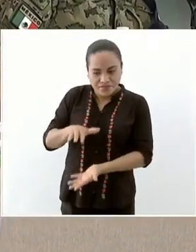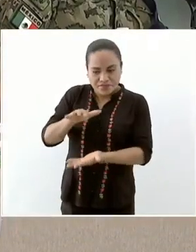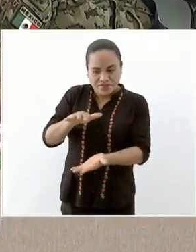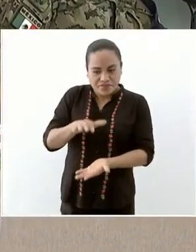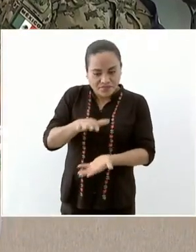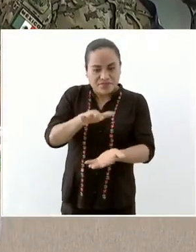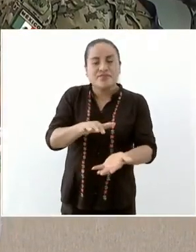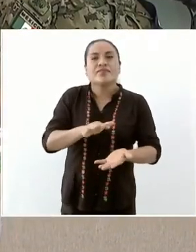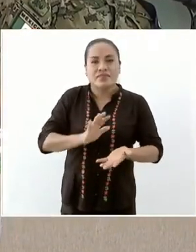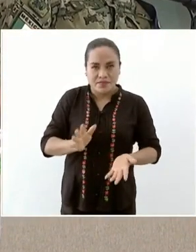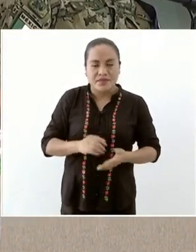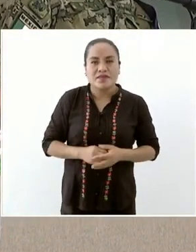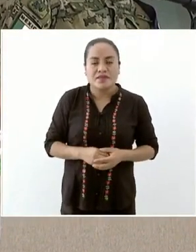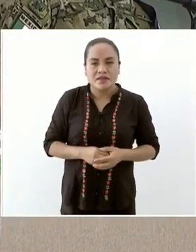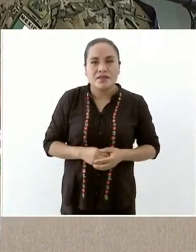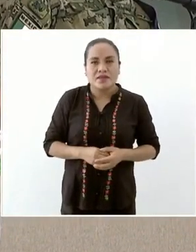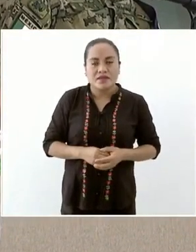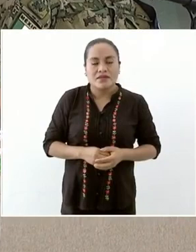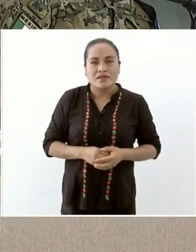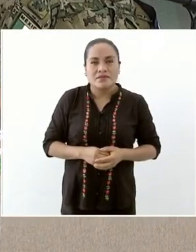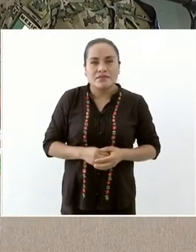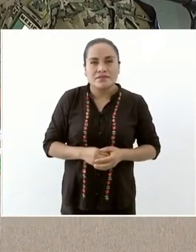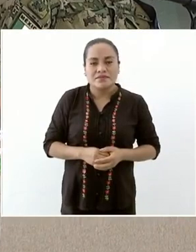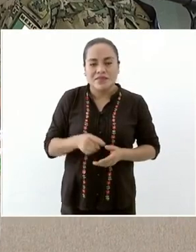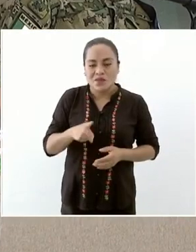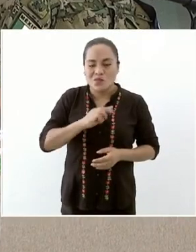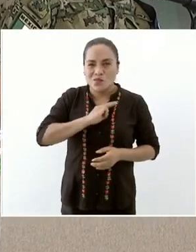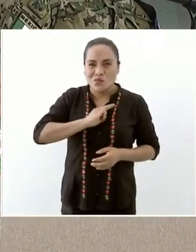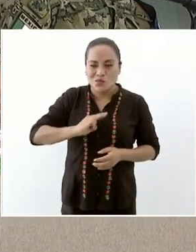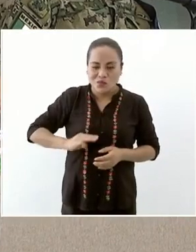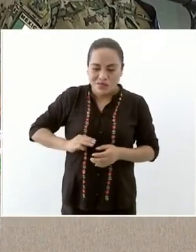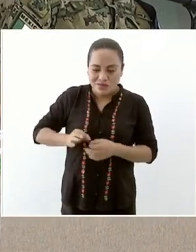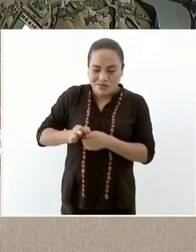este en una en un municipio